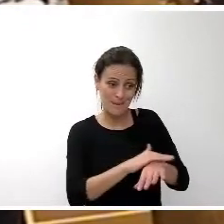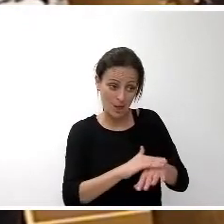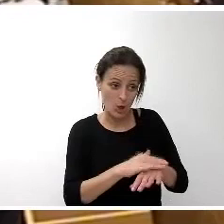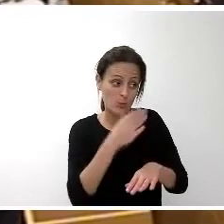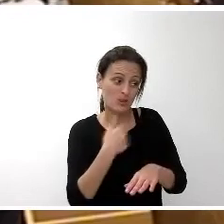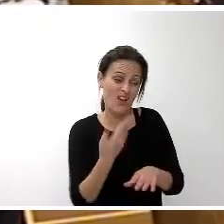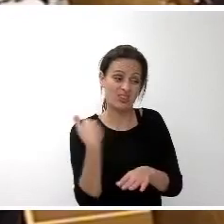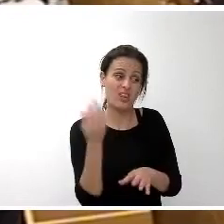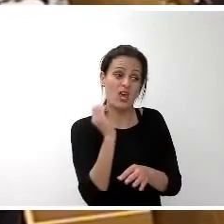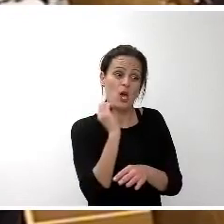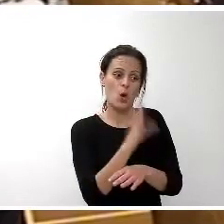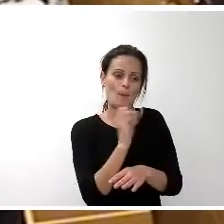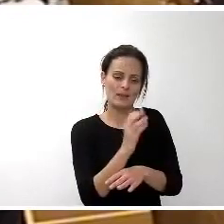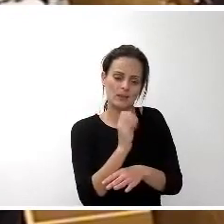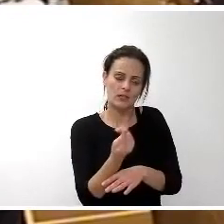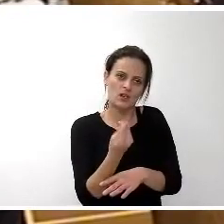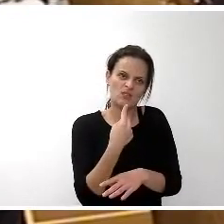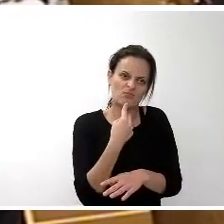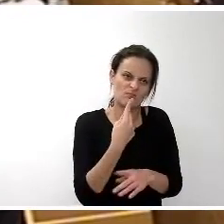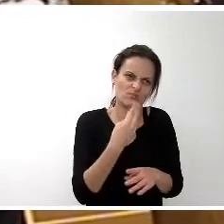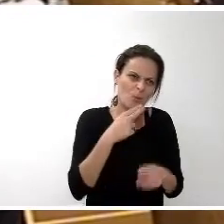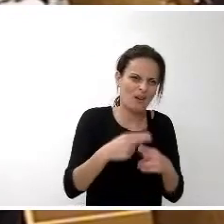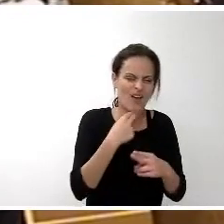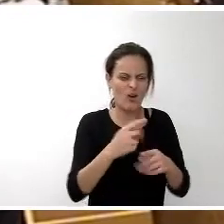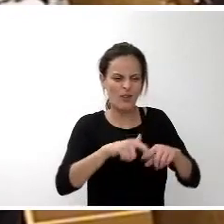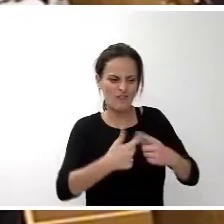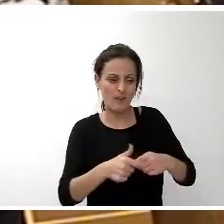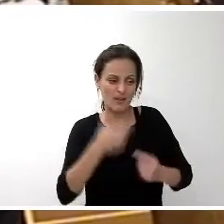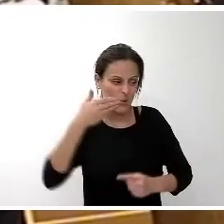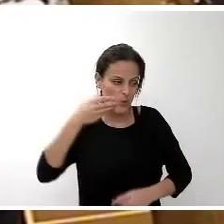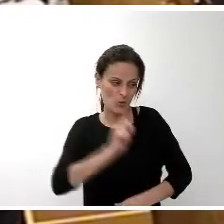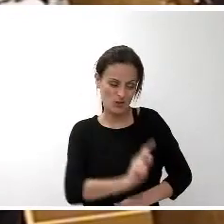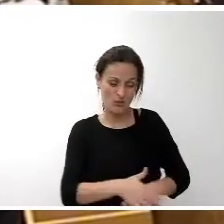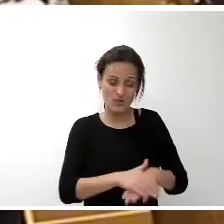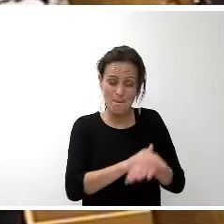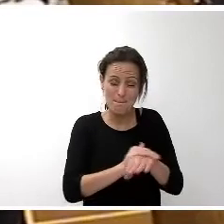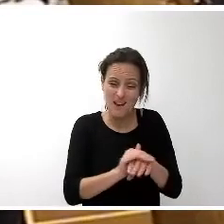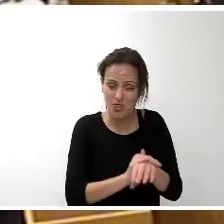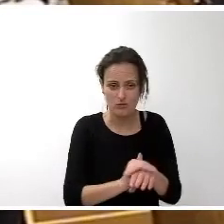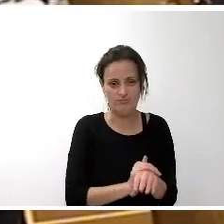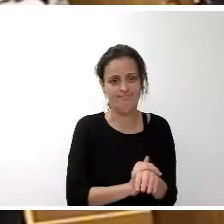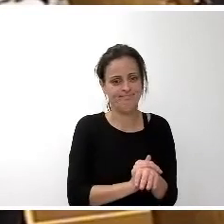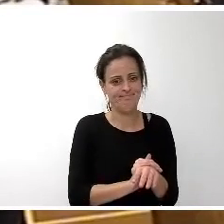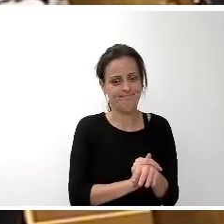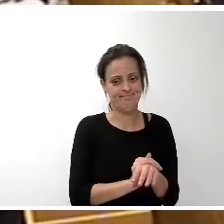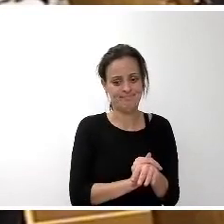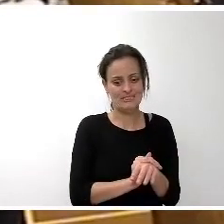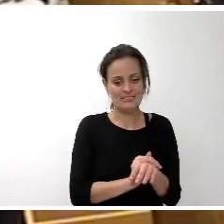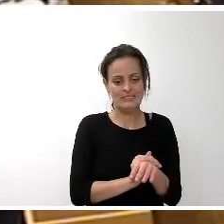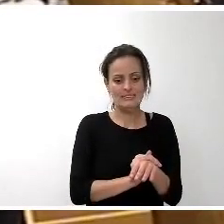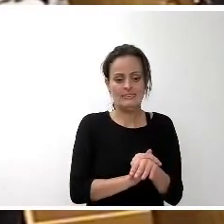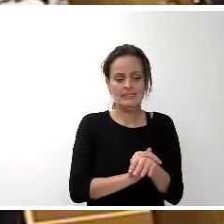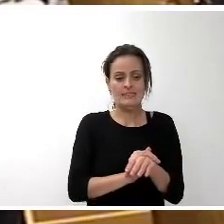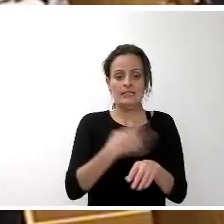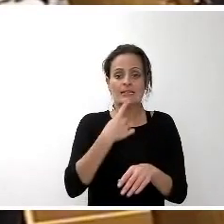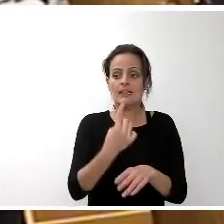incluso de carácter familiar del que desde luego no me siento orgullosa le pido disculpas y decir que respecto del